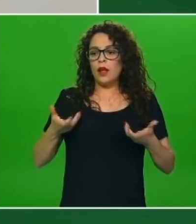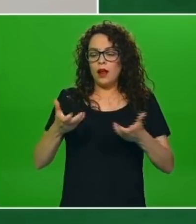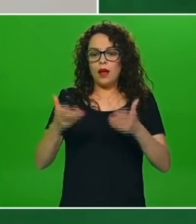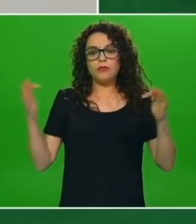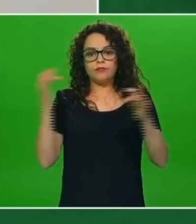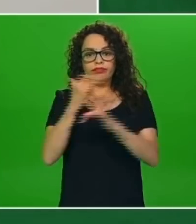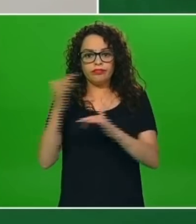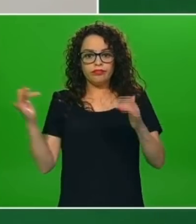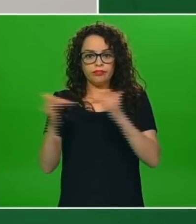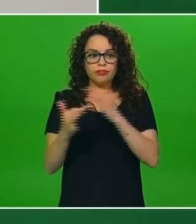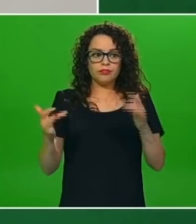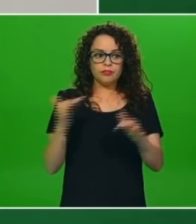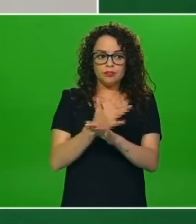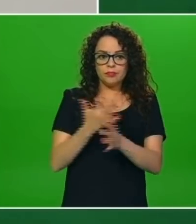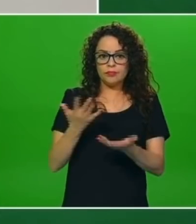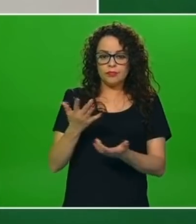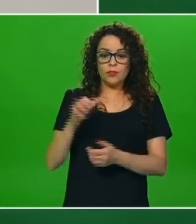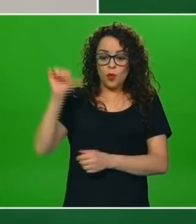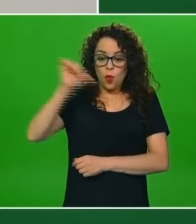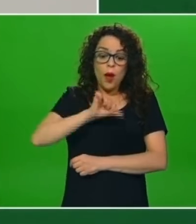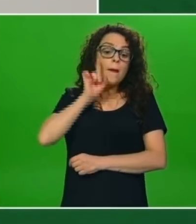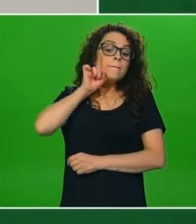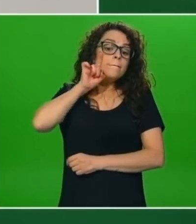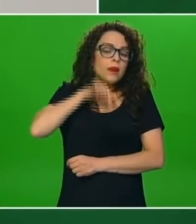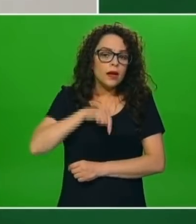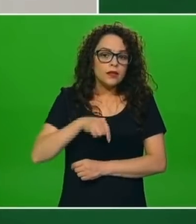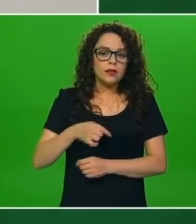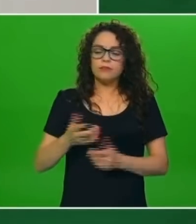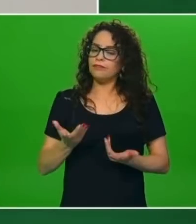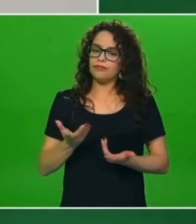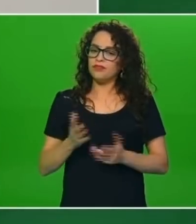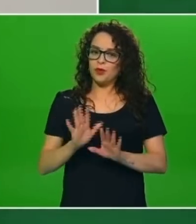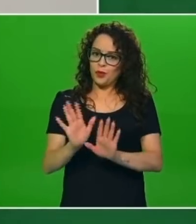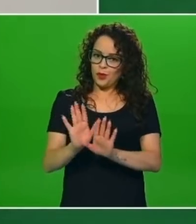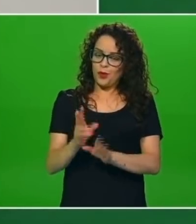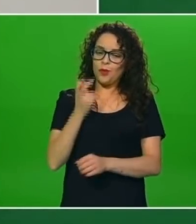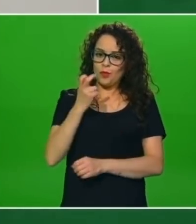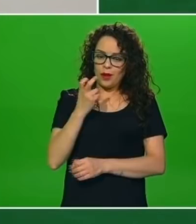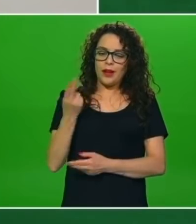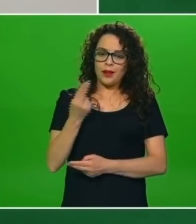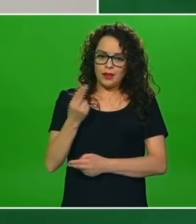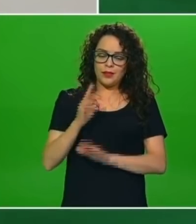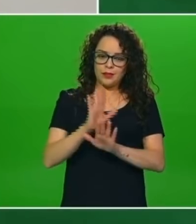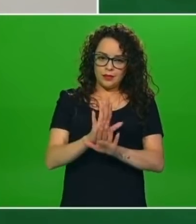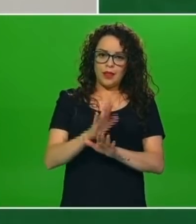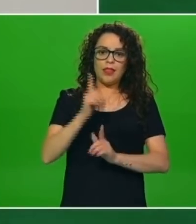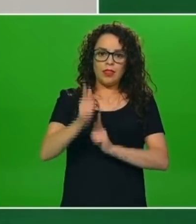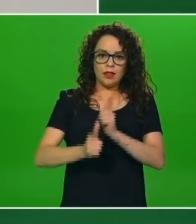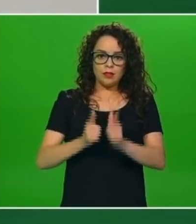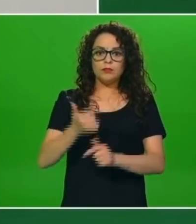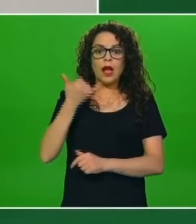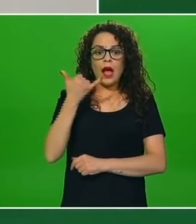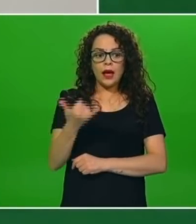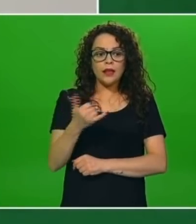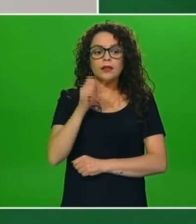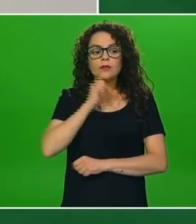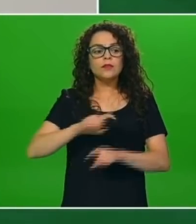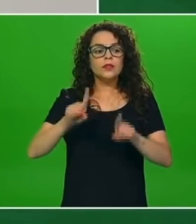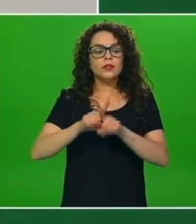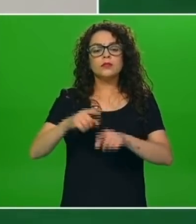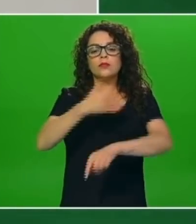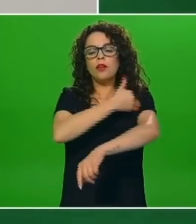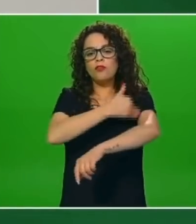alumnos de un día para otro o de manera importante y obviamente sin dejar de lado los filtros familiares, los filtros